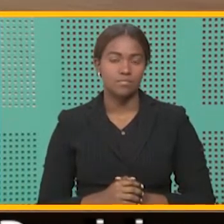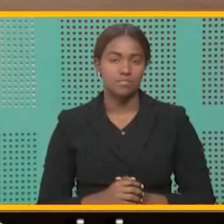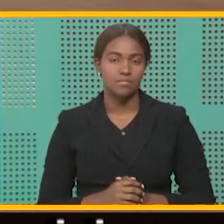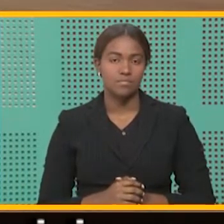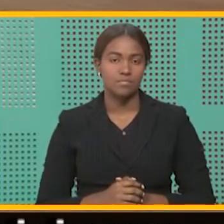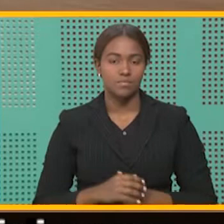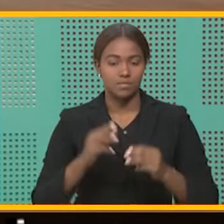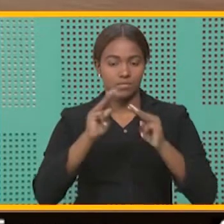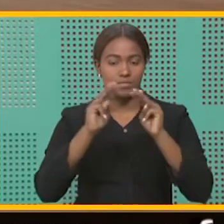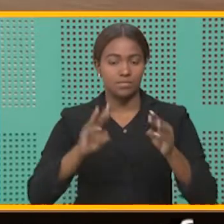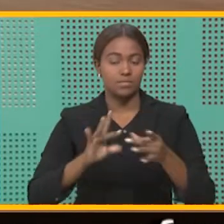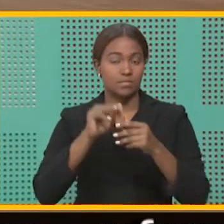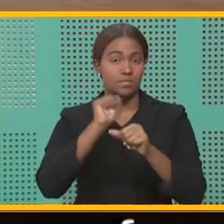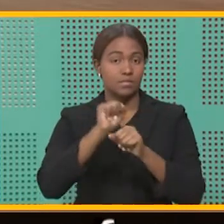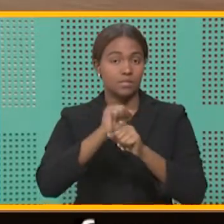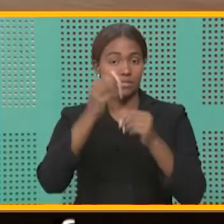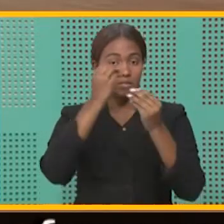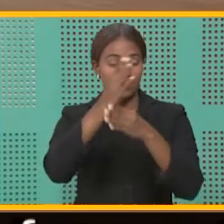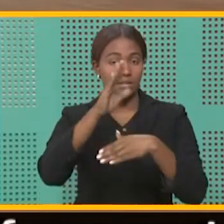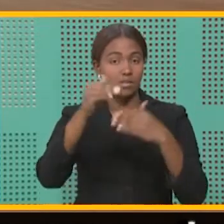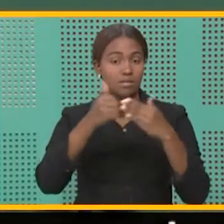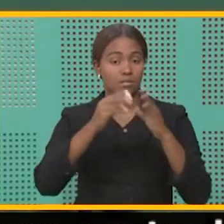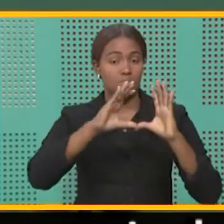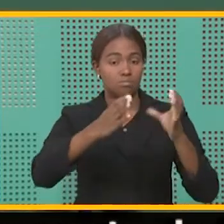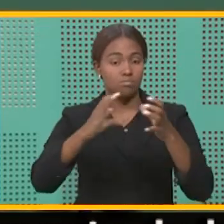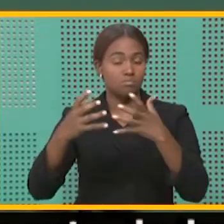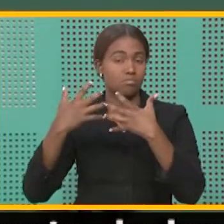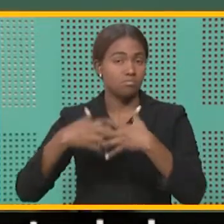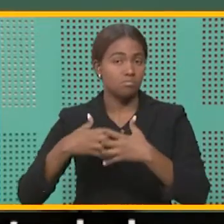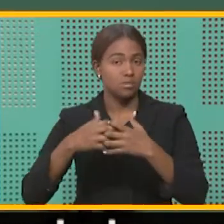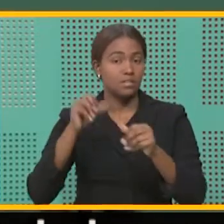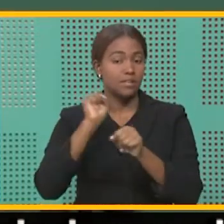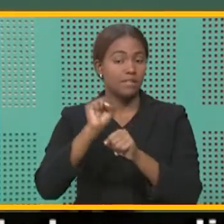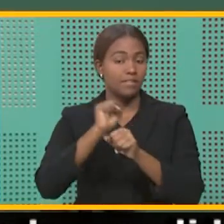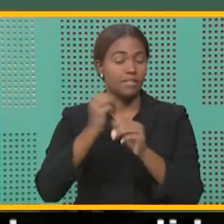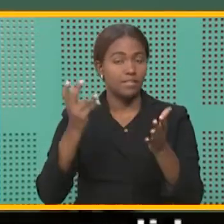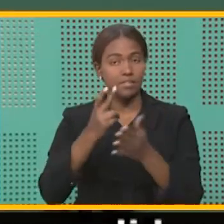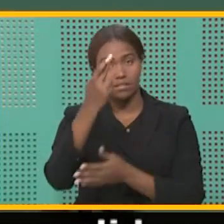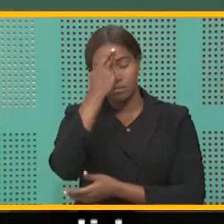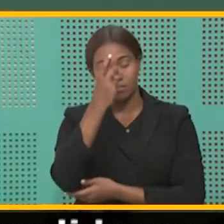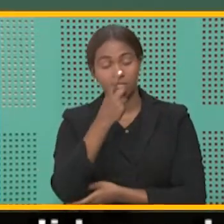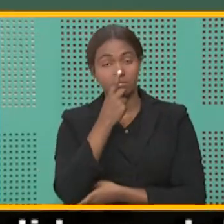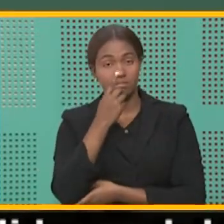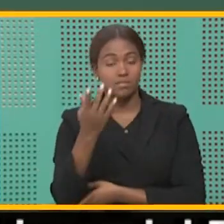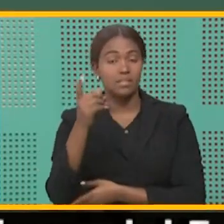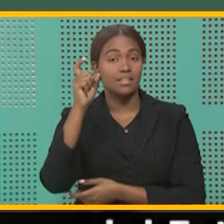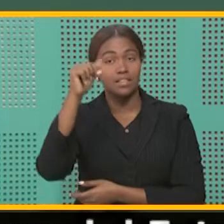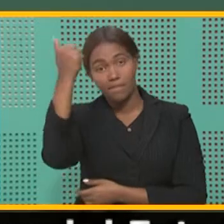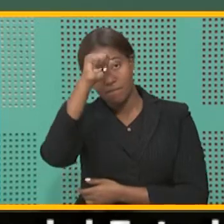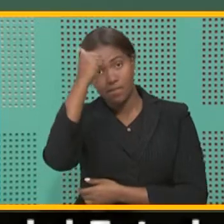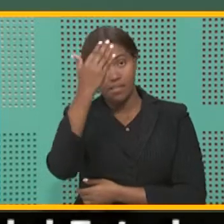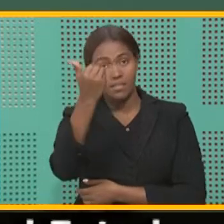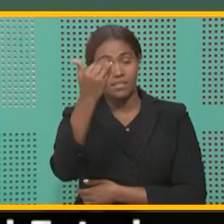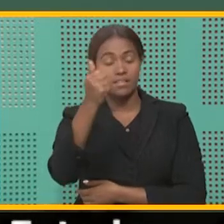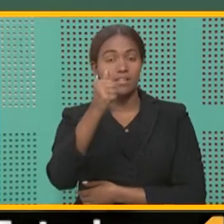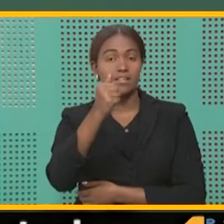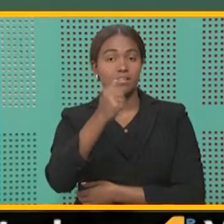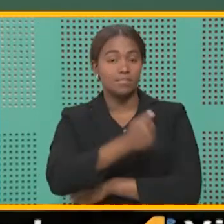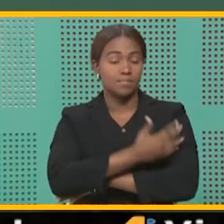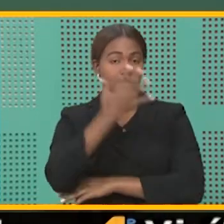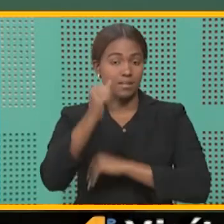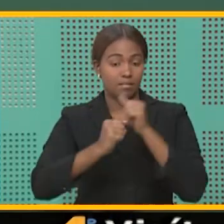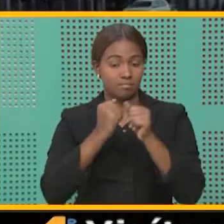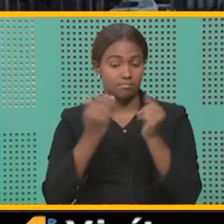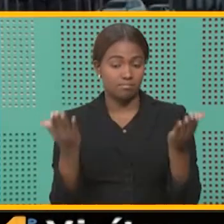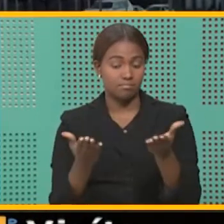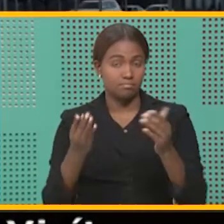Amigos, el Ministerio de Trabajo informó a toda la colectividad empresarial y trabajadora de la República Dominicana que el domingo 15 de marzo del año en